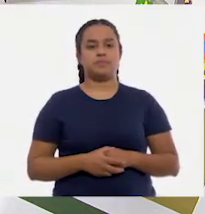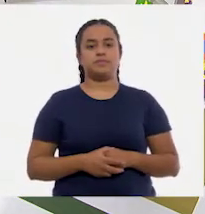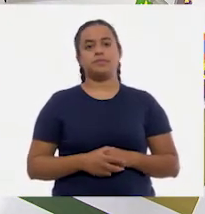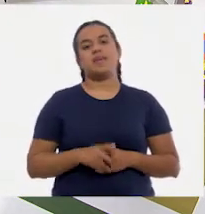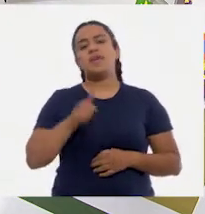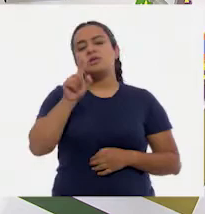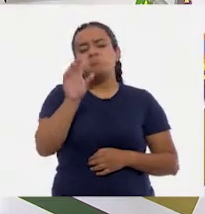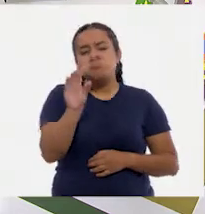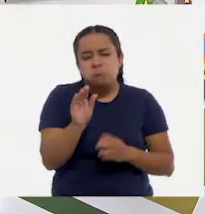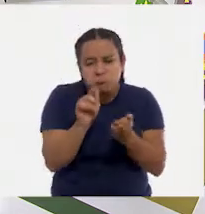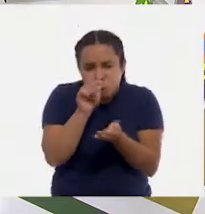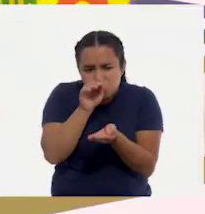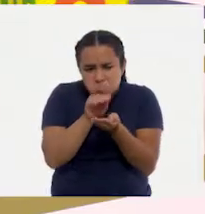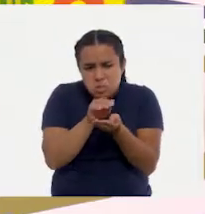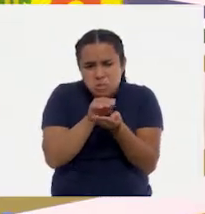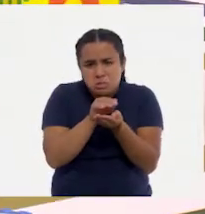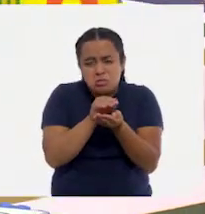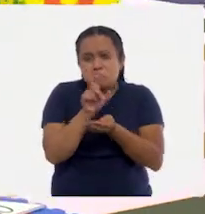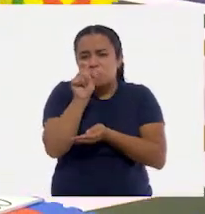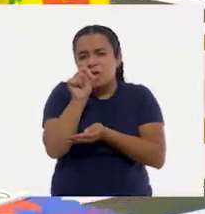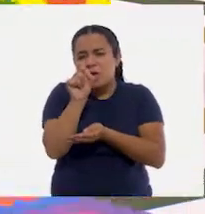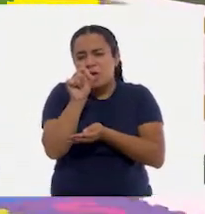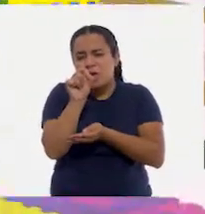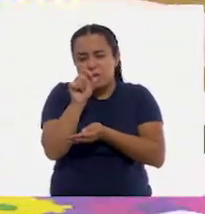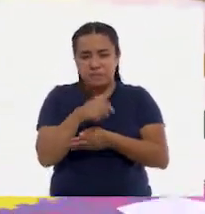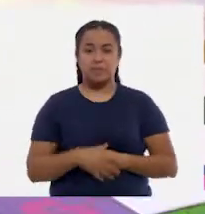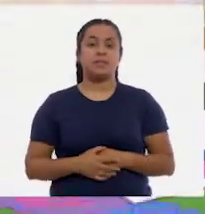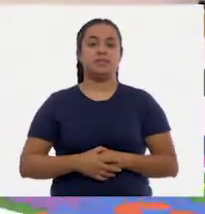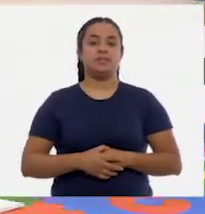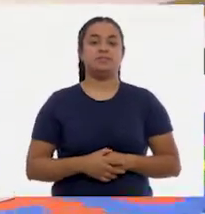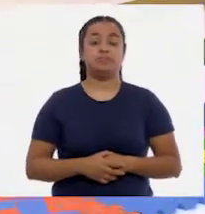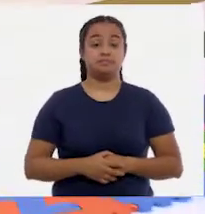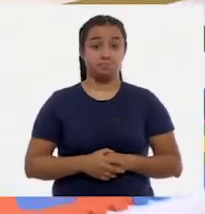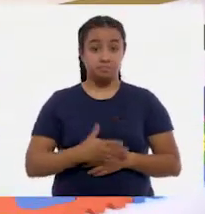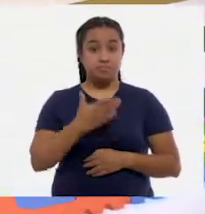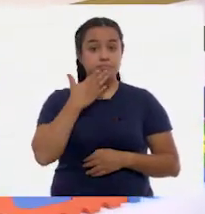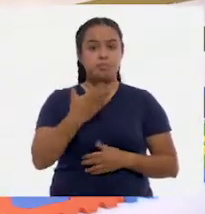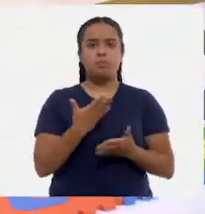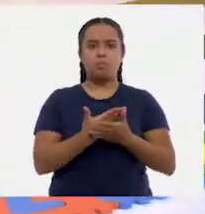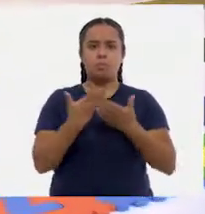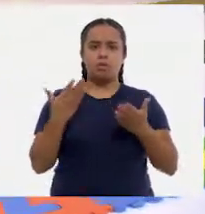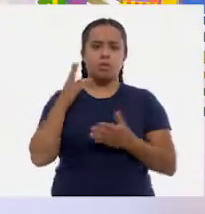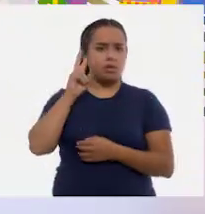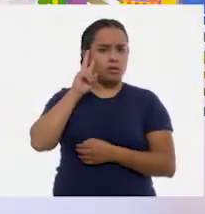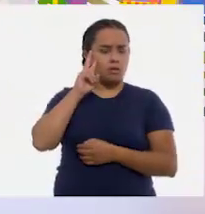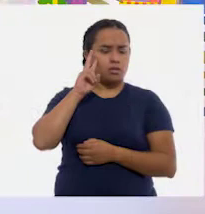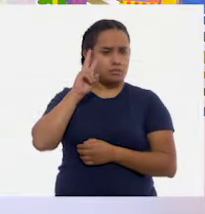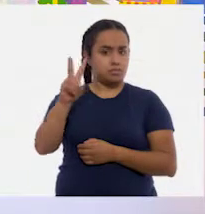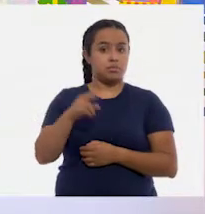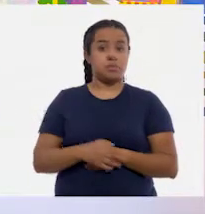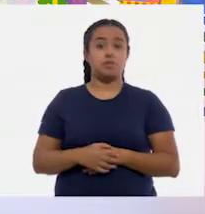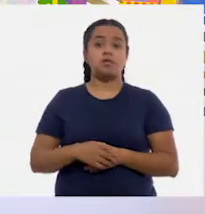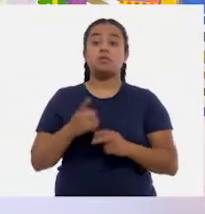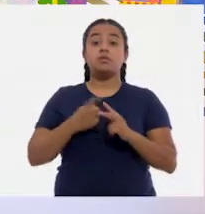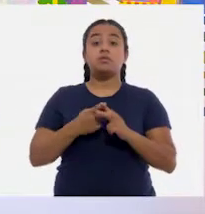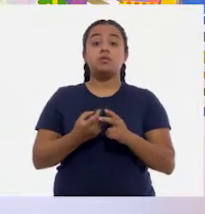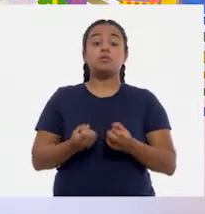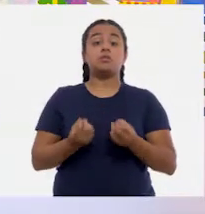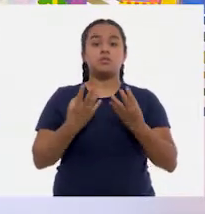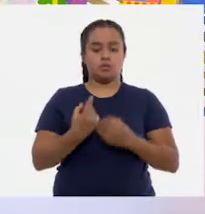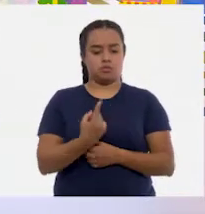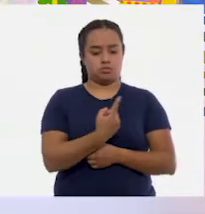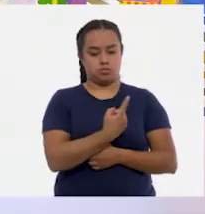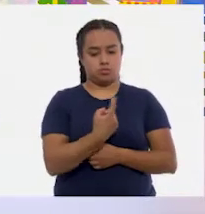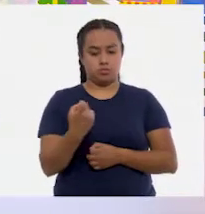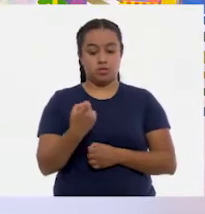salió uno chiquito. Veinte. número veinte. Ok. Voy a ver. Entonces ahora nuestra operación sería cien